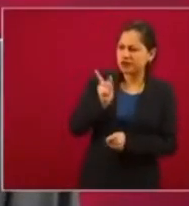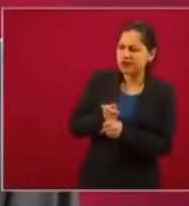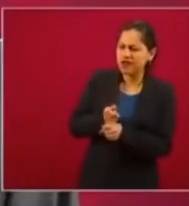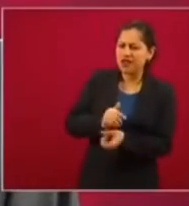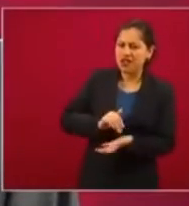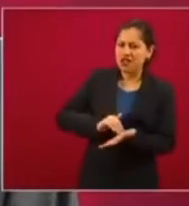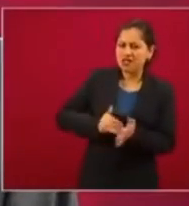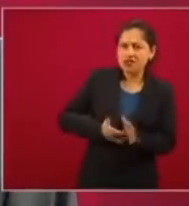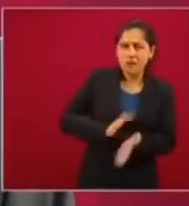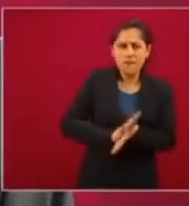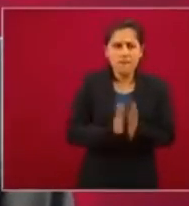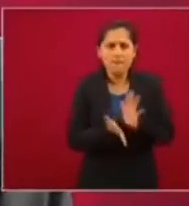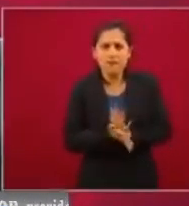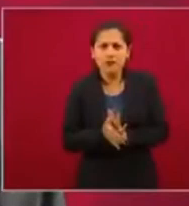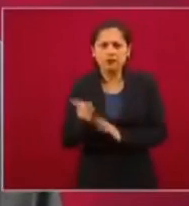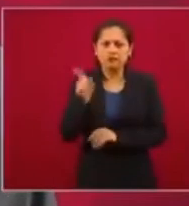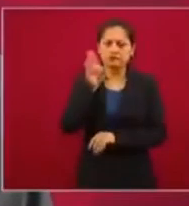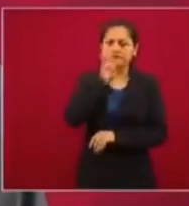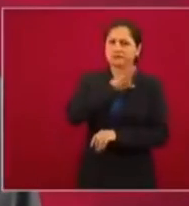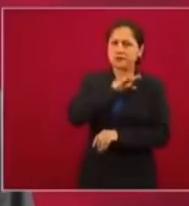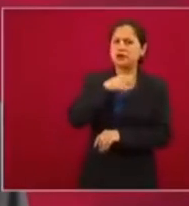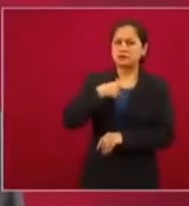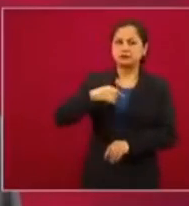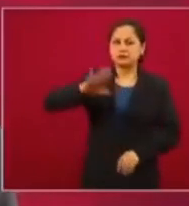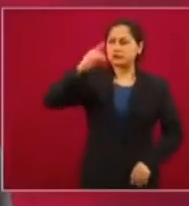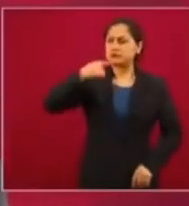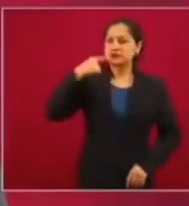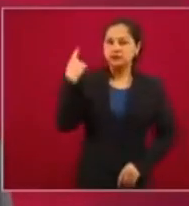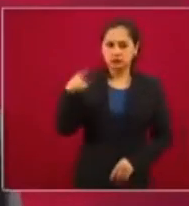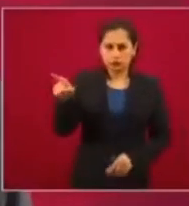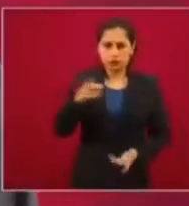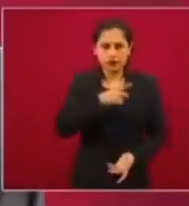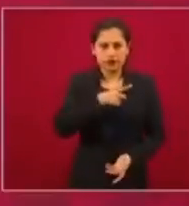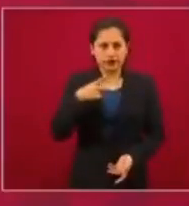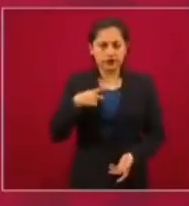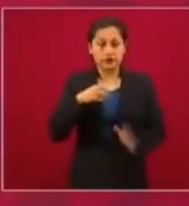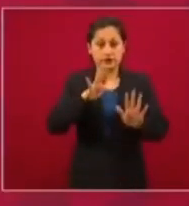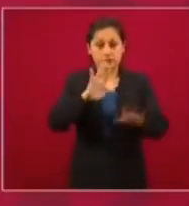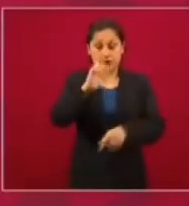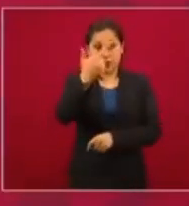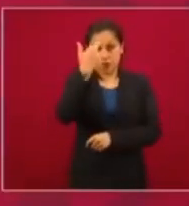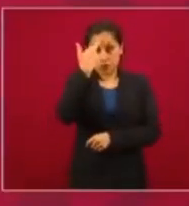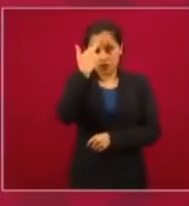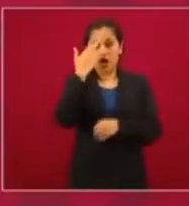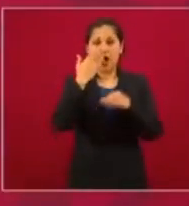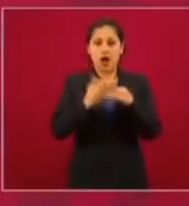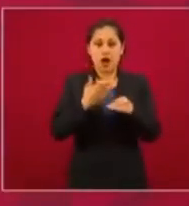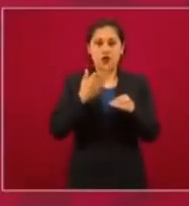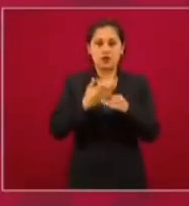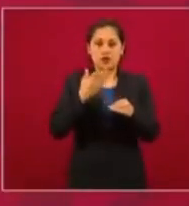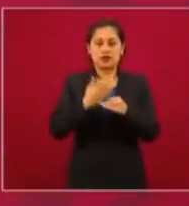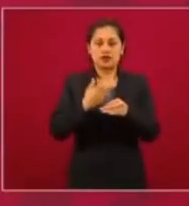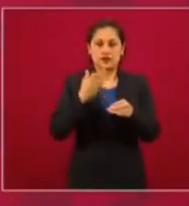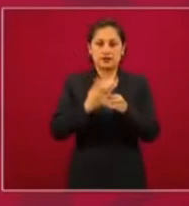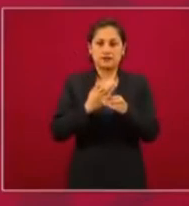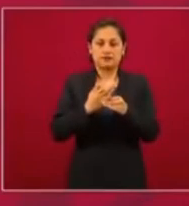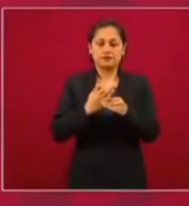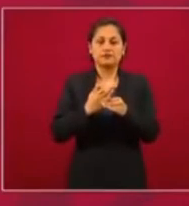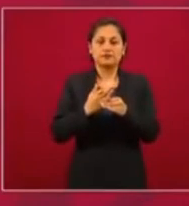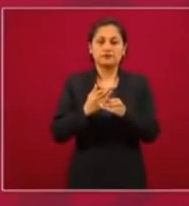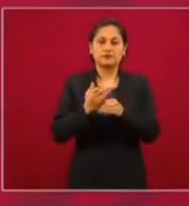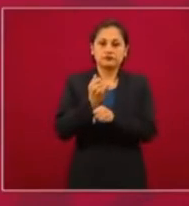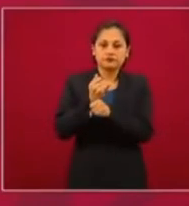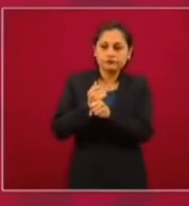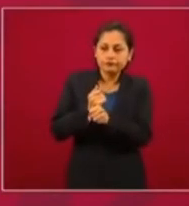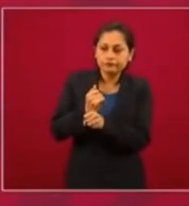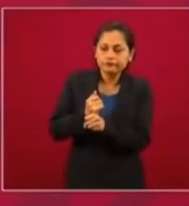Y recordar que ahora existe ya la Procuraduría Electoral y